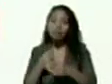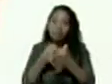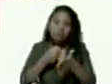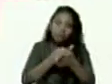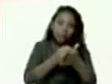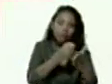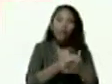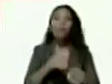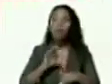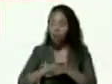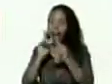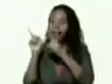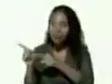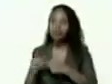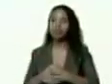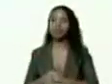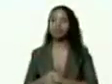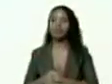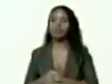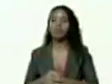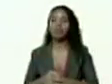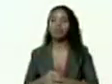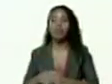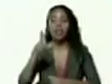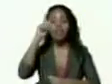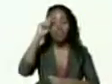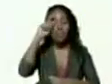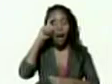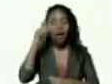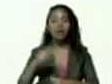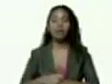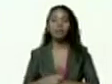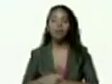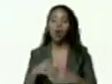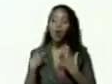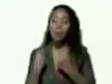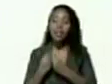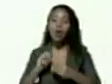Tania Díaz compañero Héctor